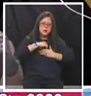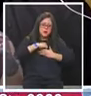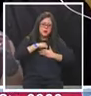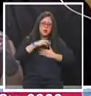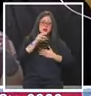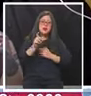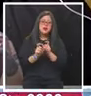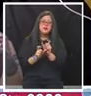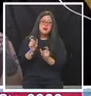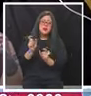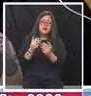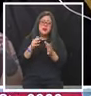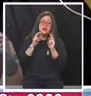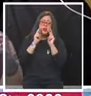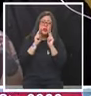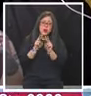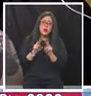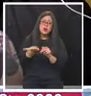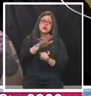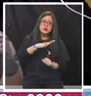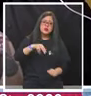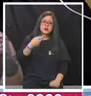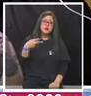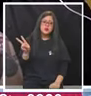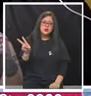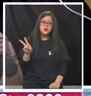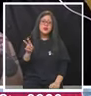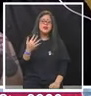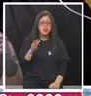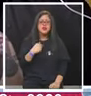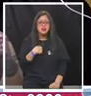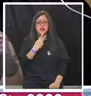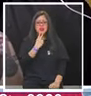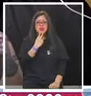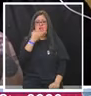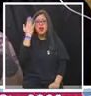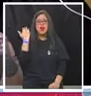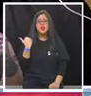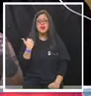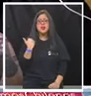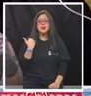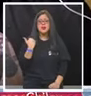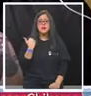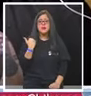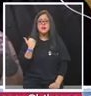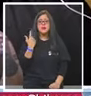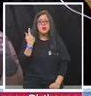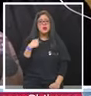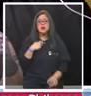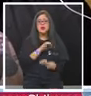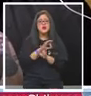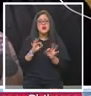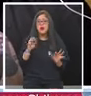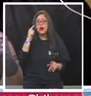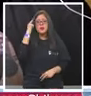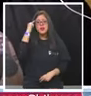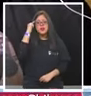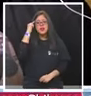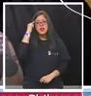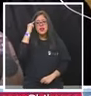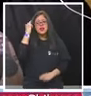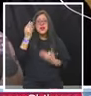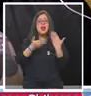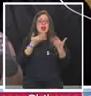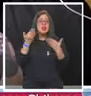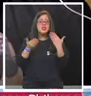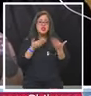Más que nadie conozco tu situación, la viví en carne propia. Y nunca pensé, como dijo Mario, que la